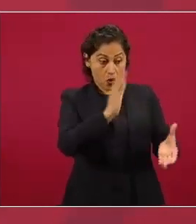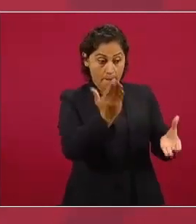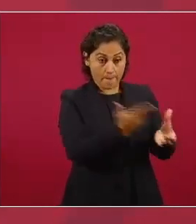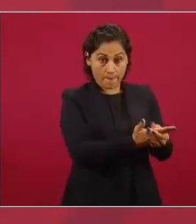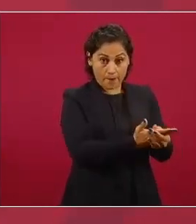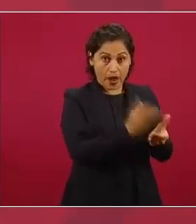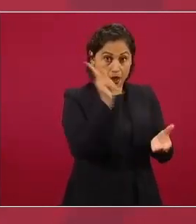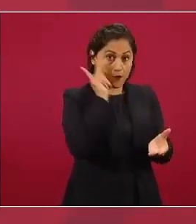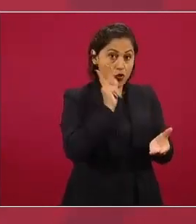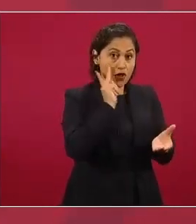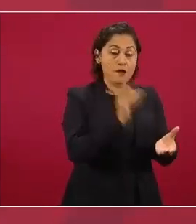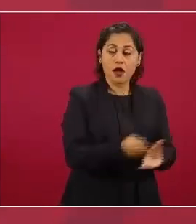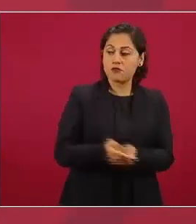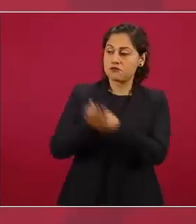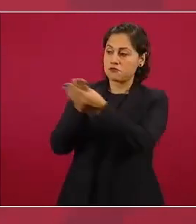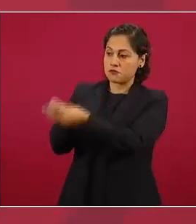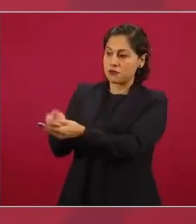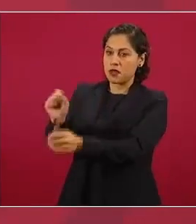formalmente